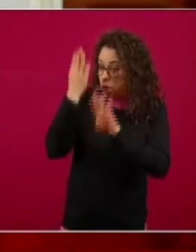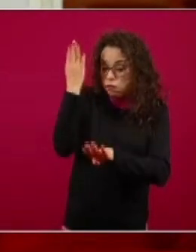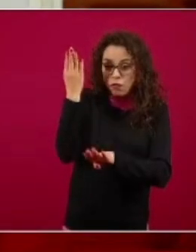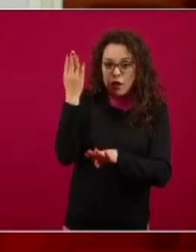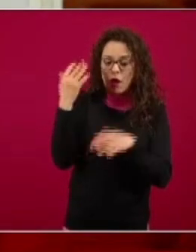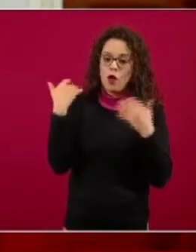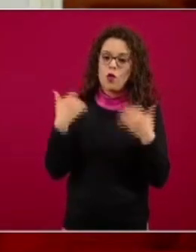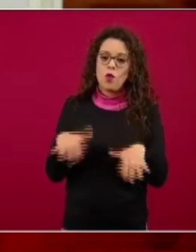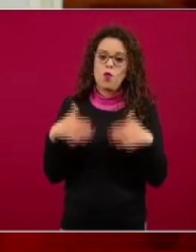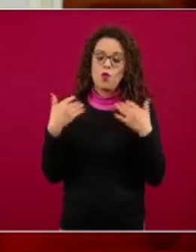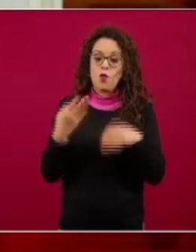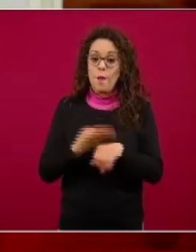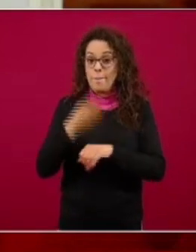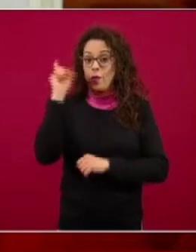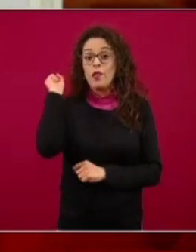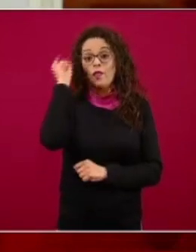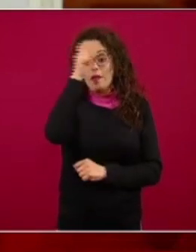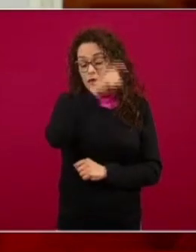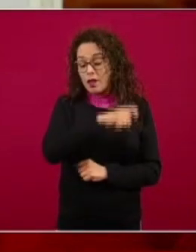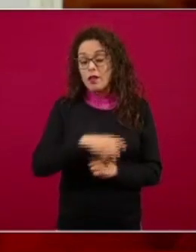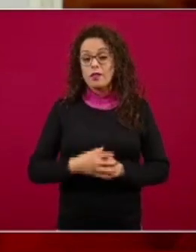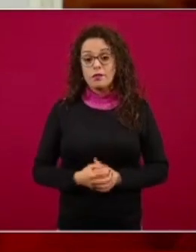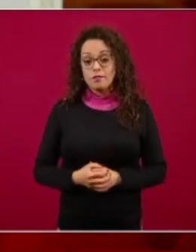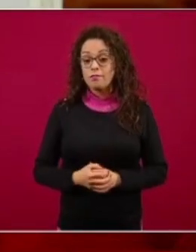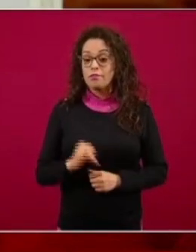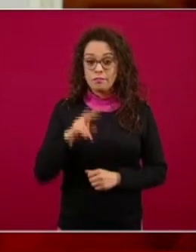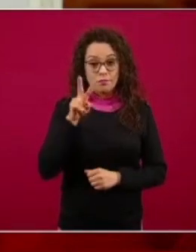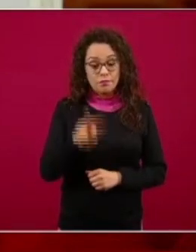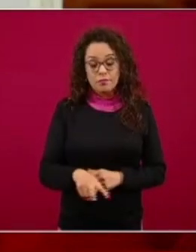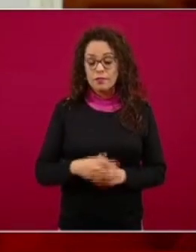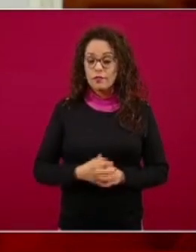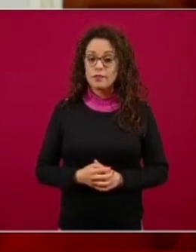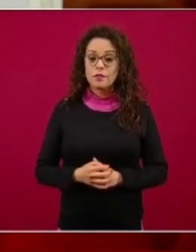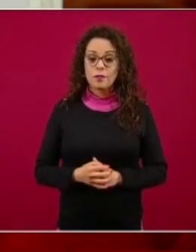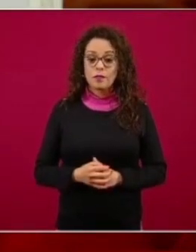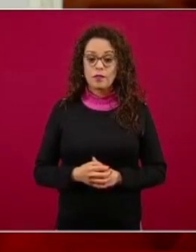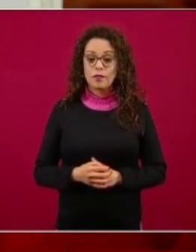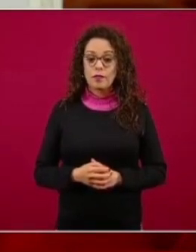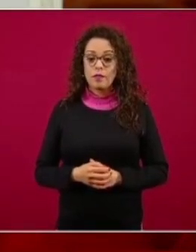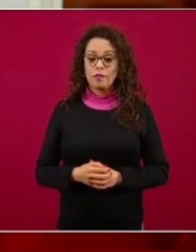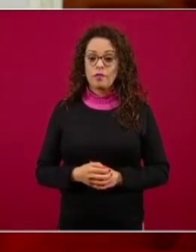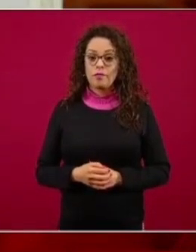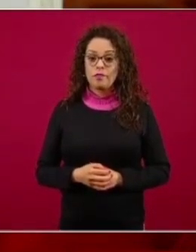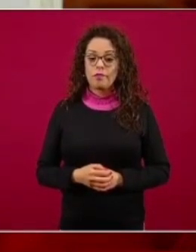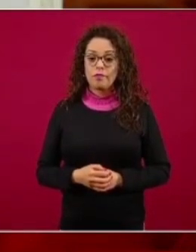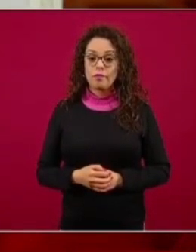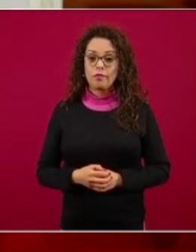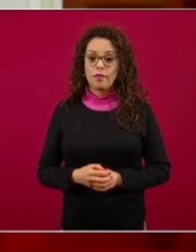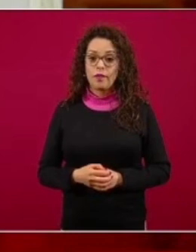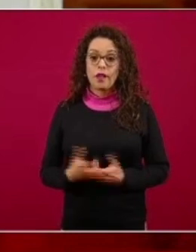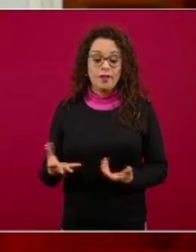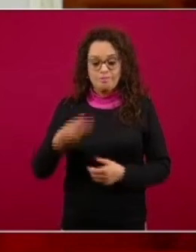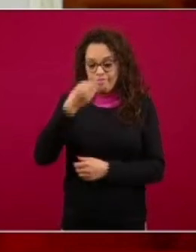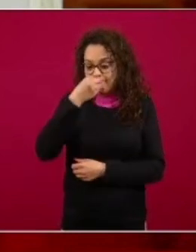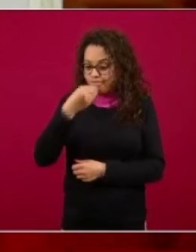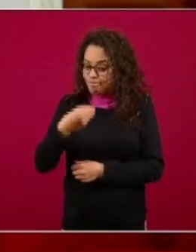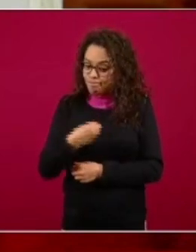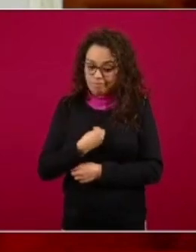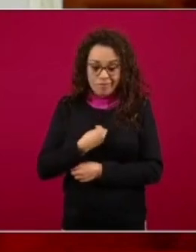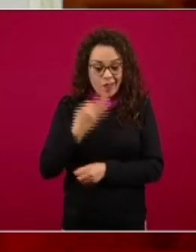Hemos tenido a pasos agigantados que entender qué era el virus,